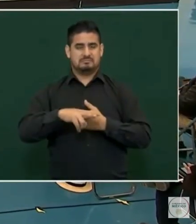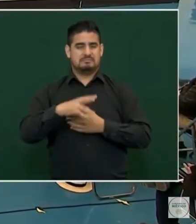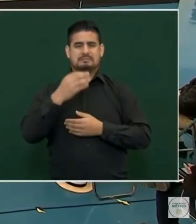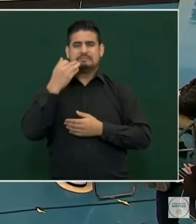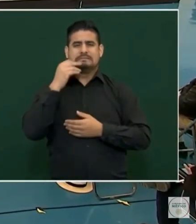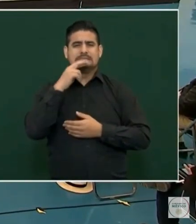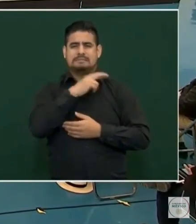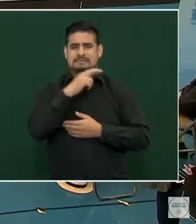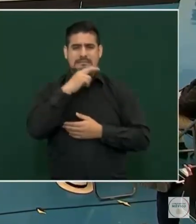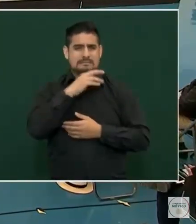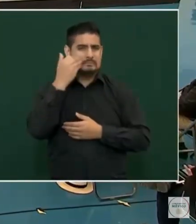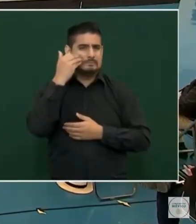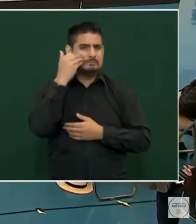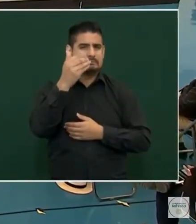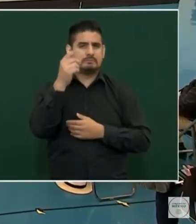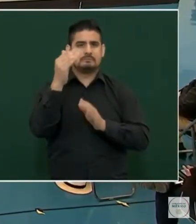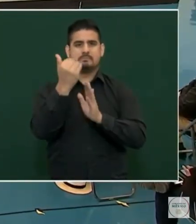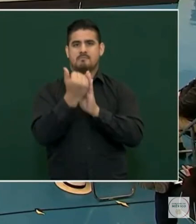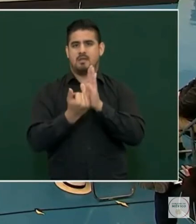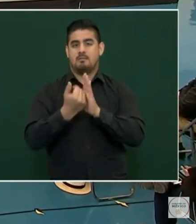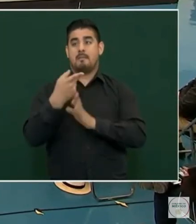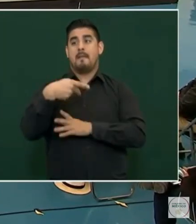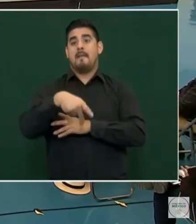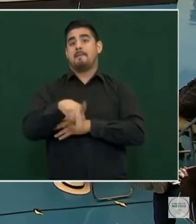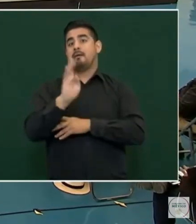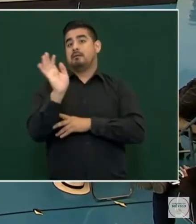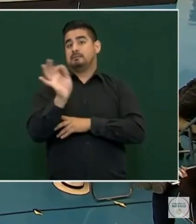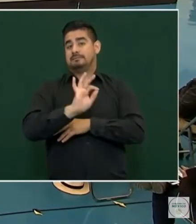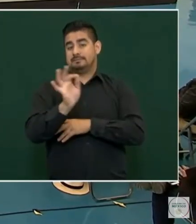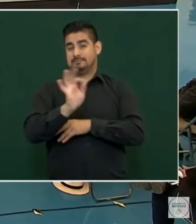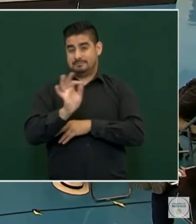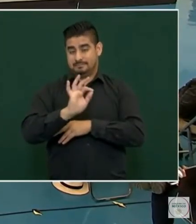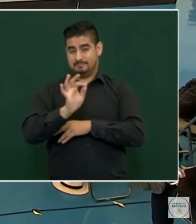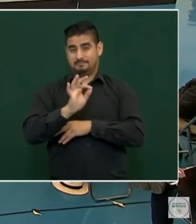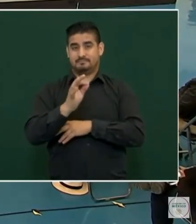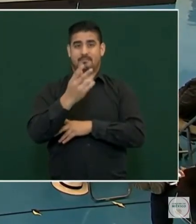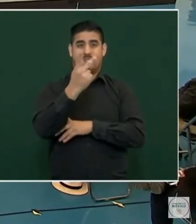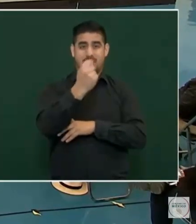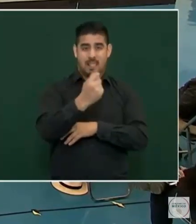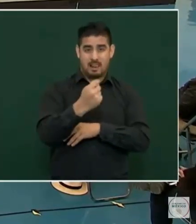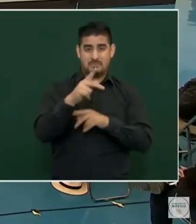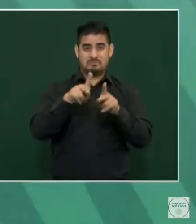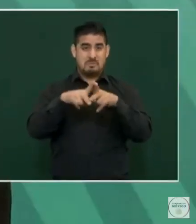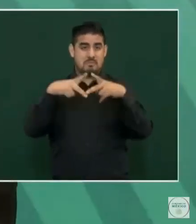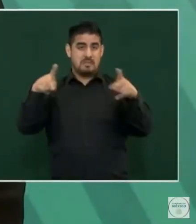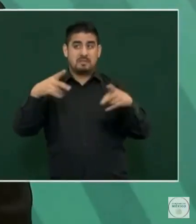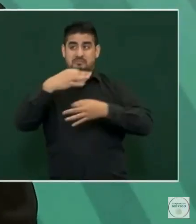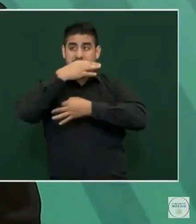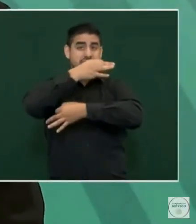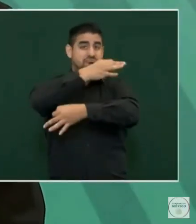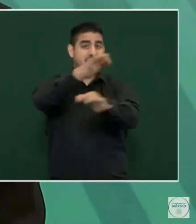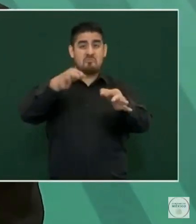Pero es probable que en los medios no hayan sacado nada.